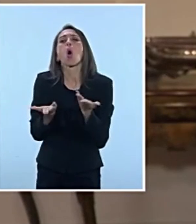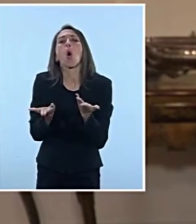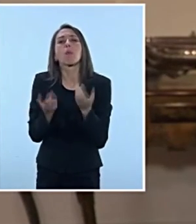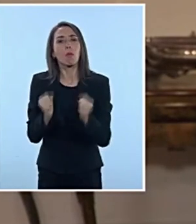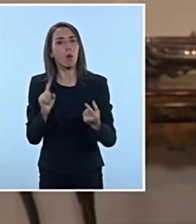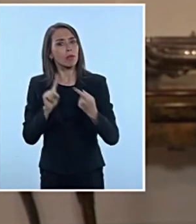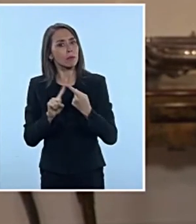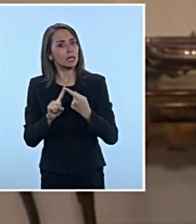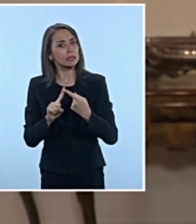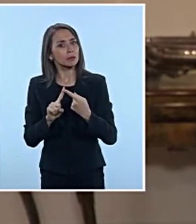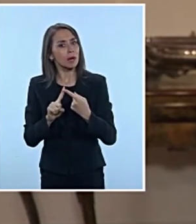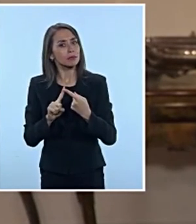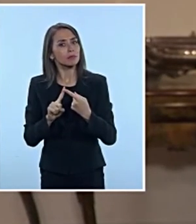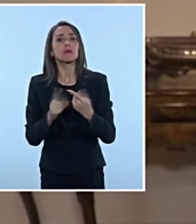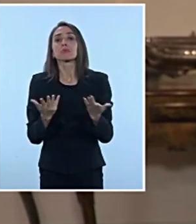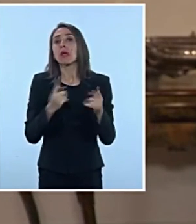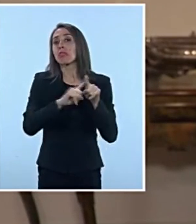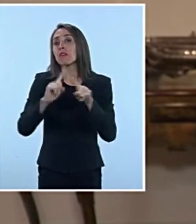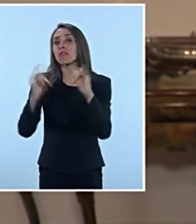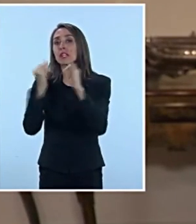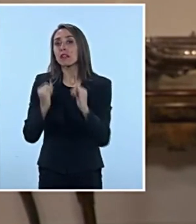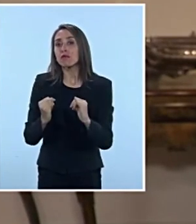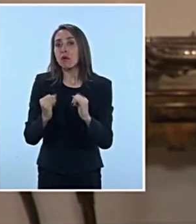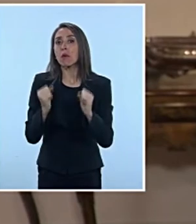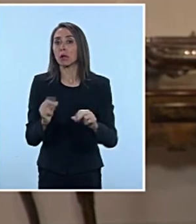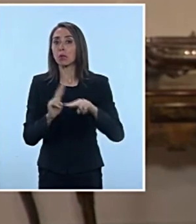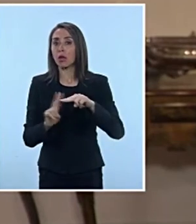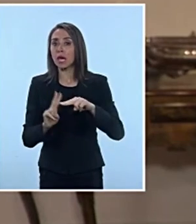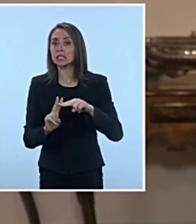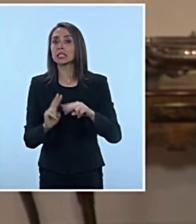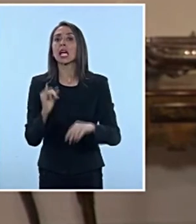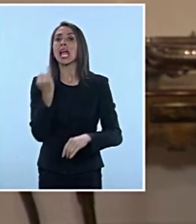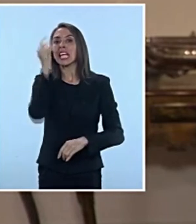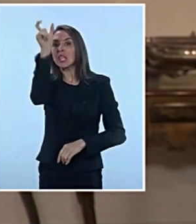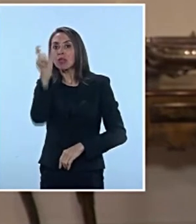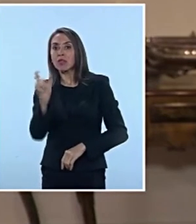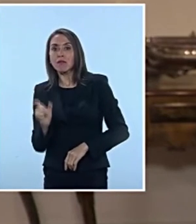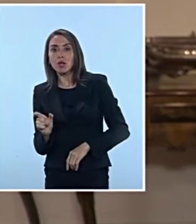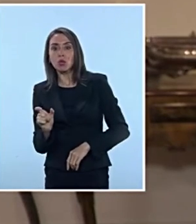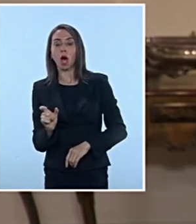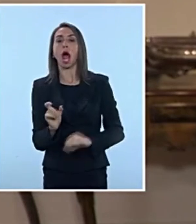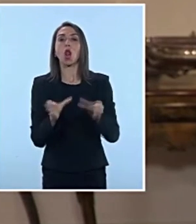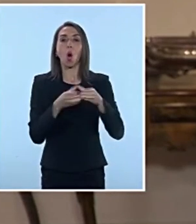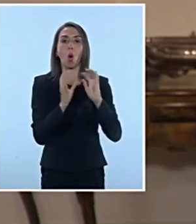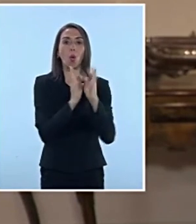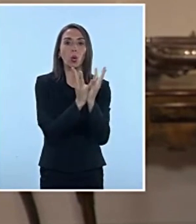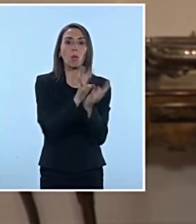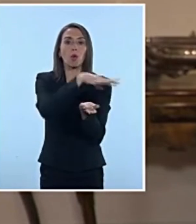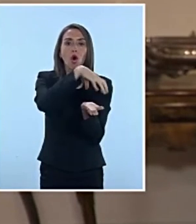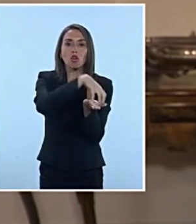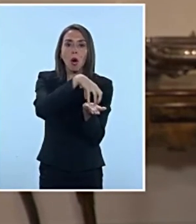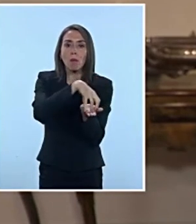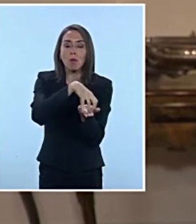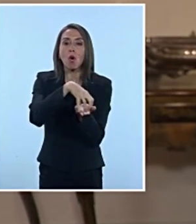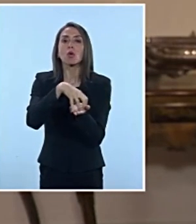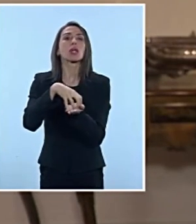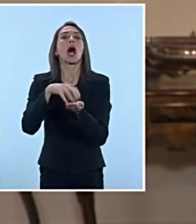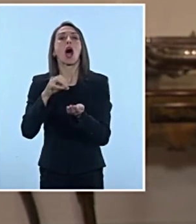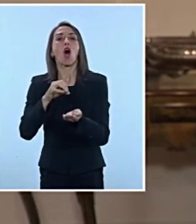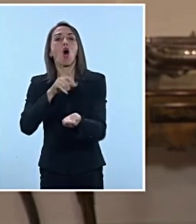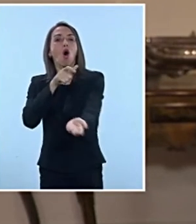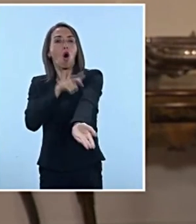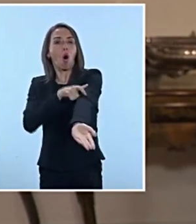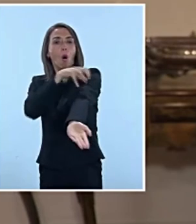podemos participar? Hay diferentes formas de hacerlo. En forma individual, en grupos a nivel comunal, en instancias